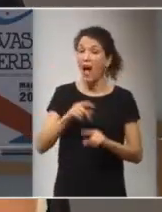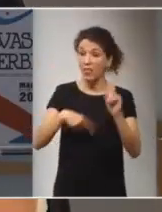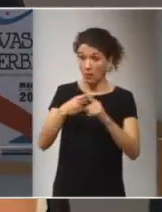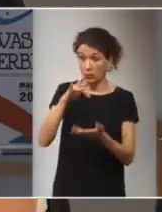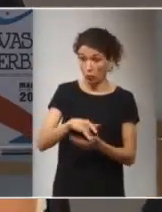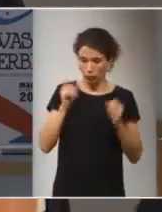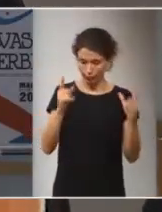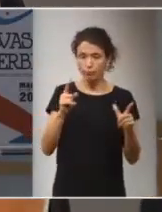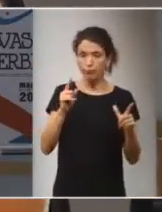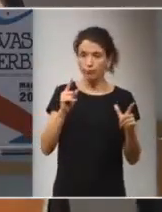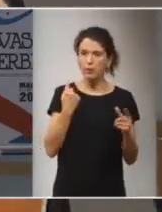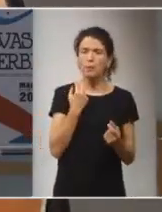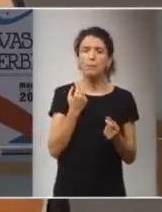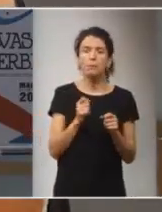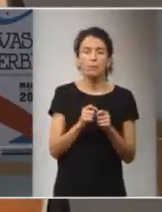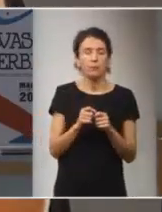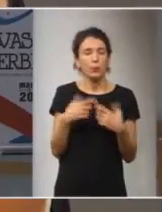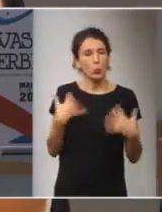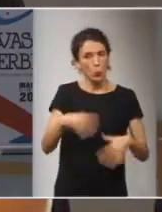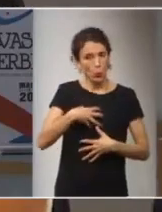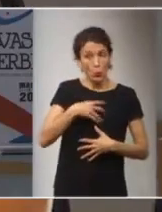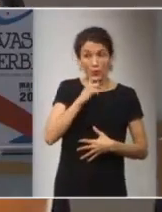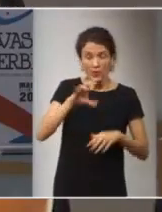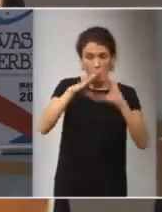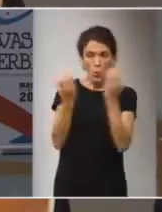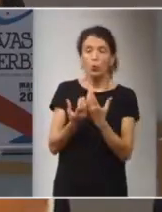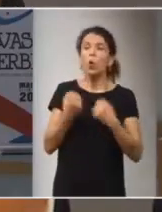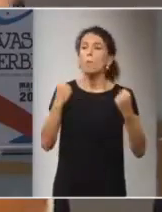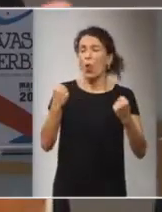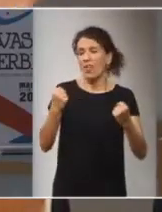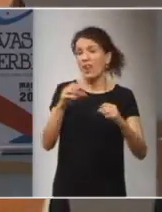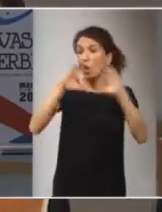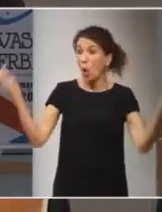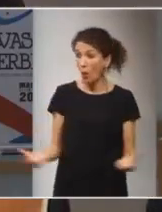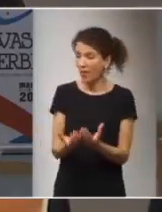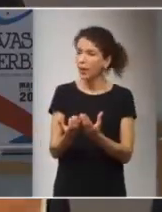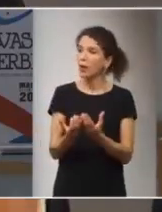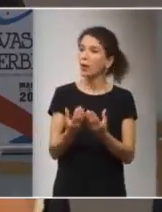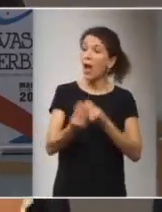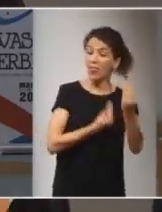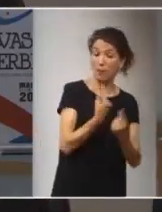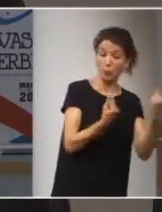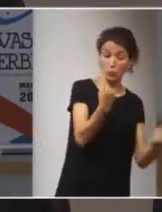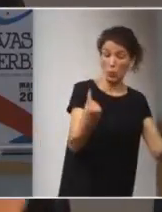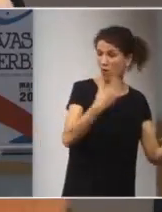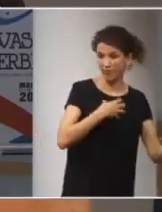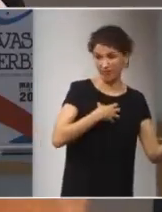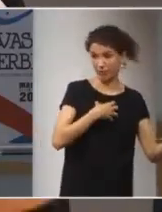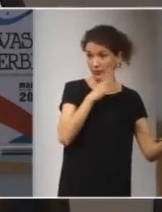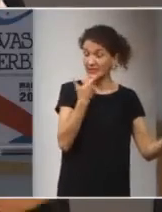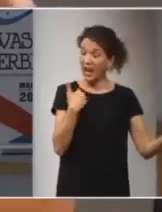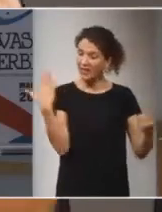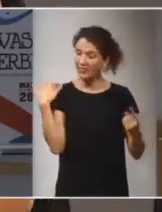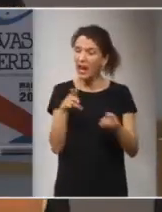cuenta de que cada vez es más difícil en un mundo que está con los poderes globalizados actuar puntualmente sin tener una